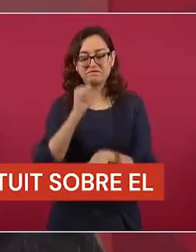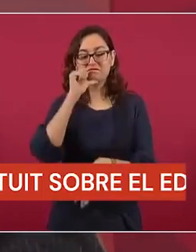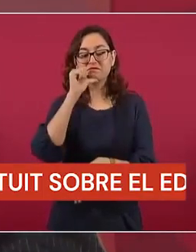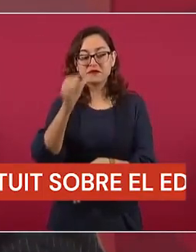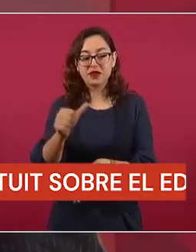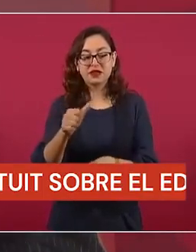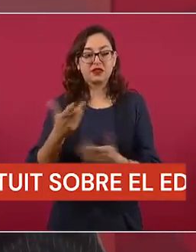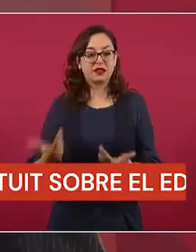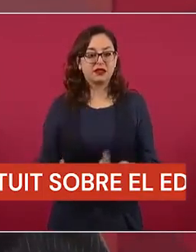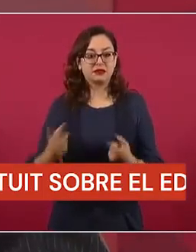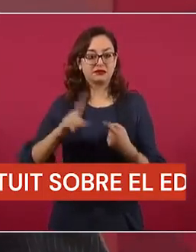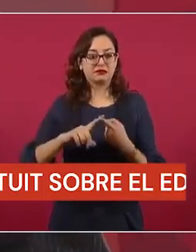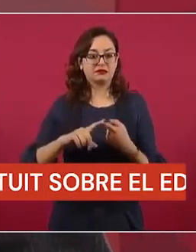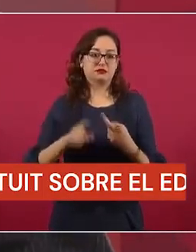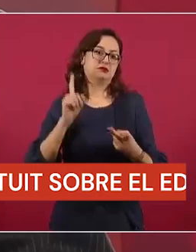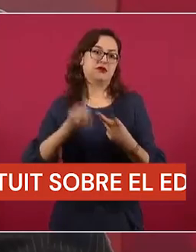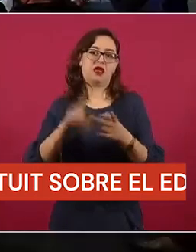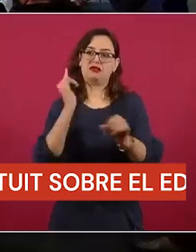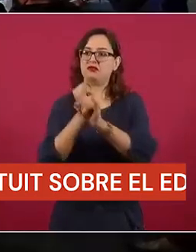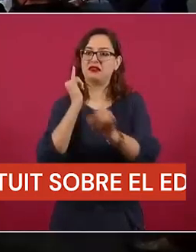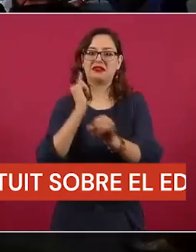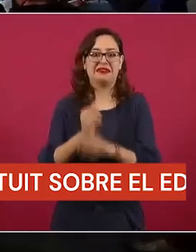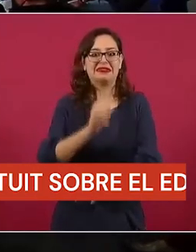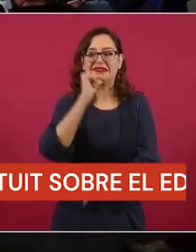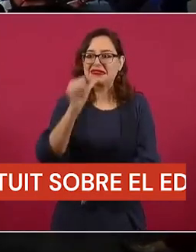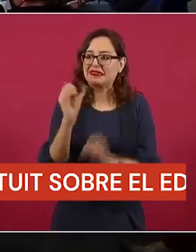móvil, mucho menos el internet.